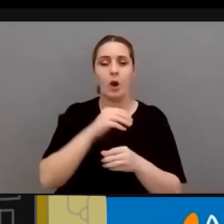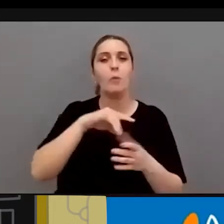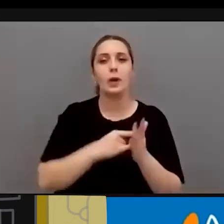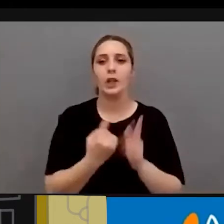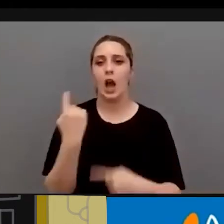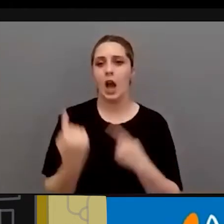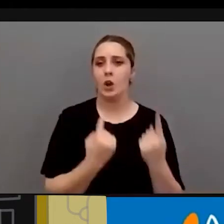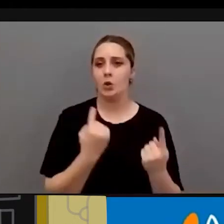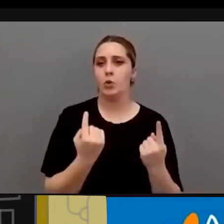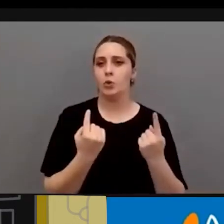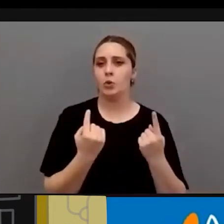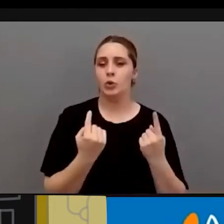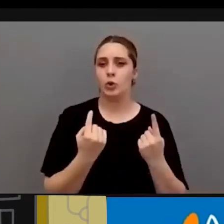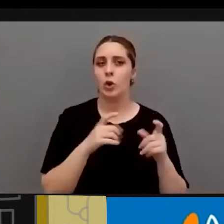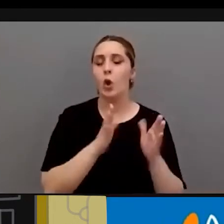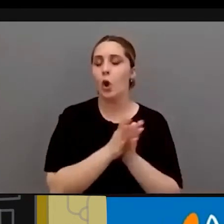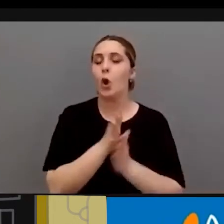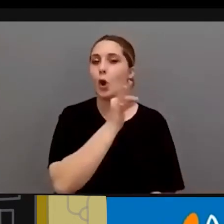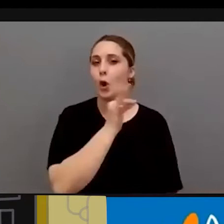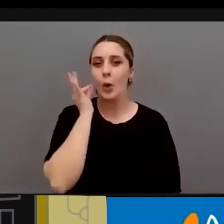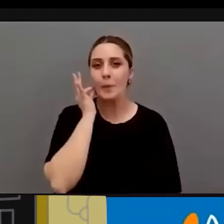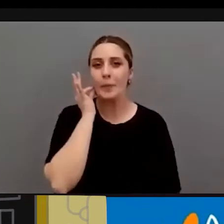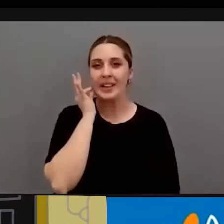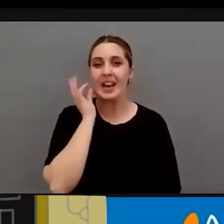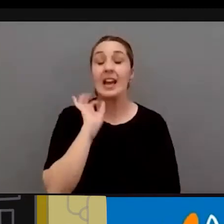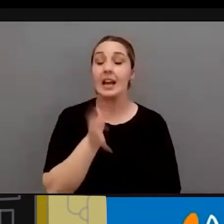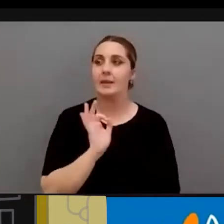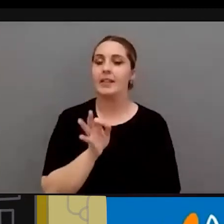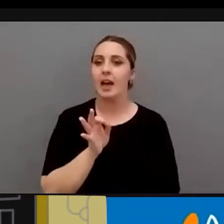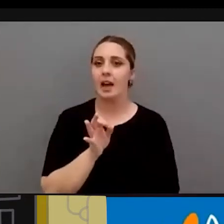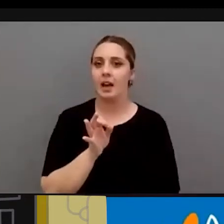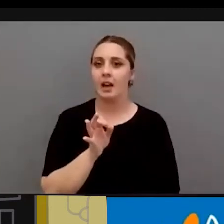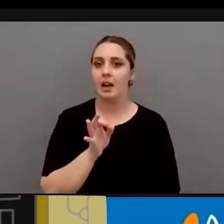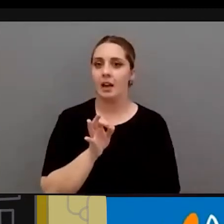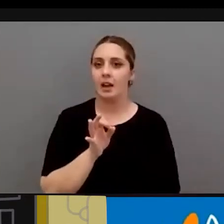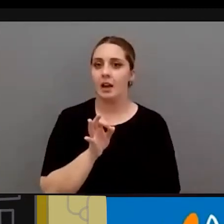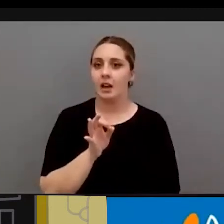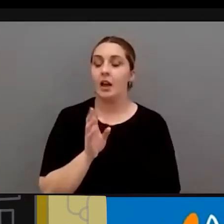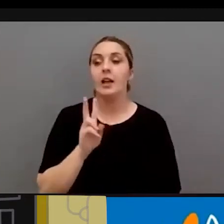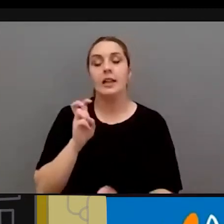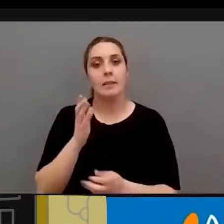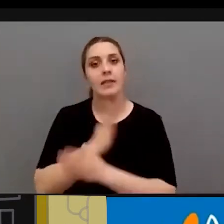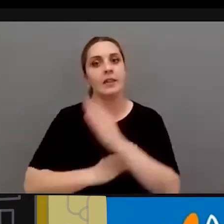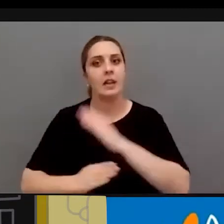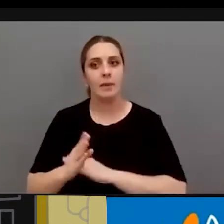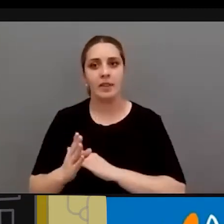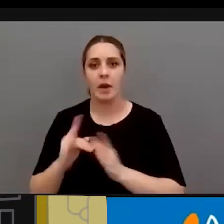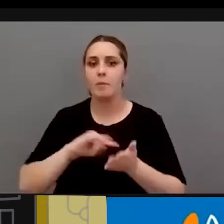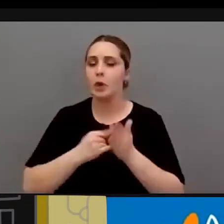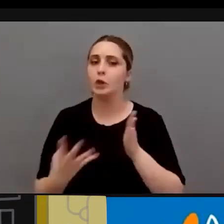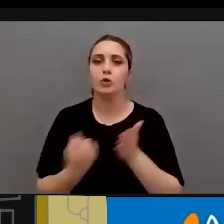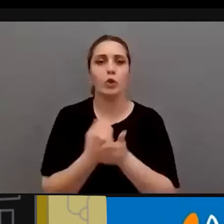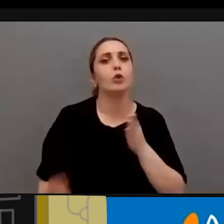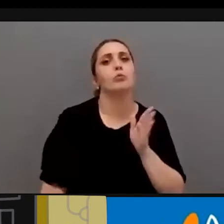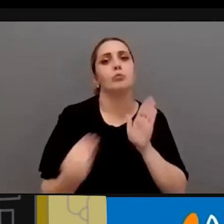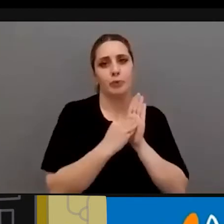con varias compañeras y es verdad que la cuestión la variable discapacidad está en todos los proyectos por lo